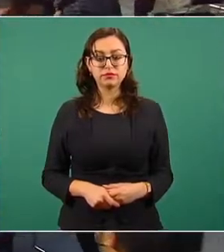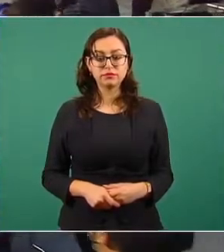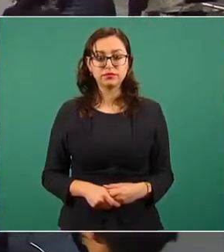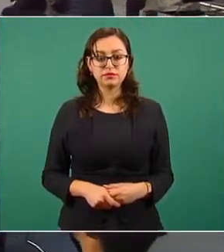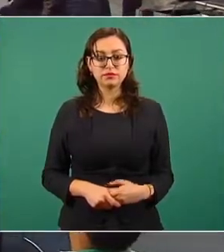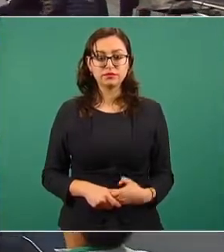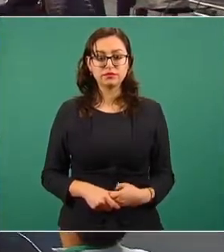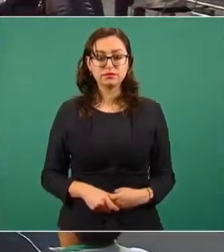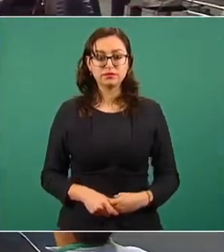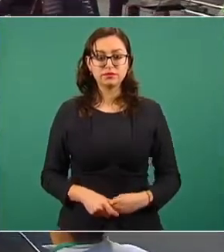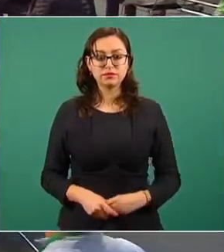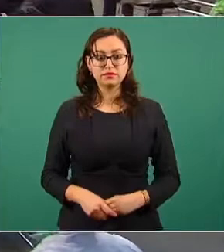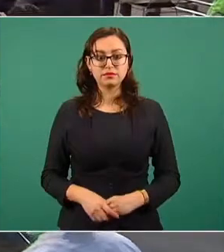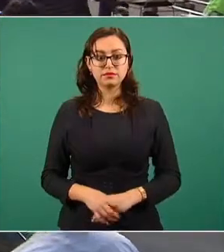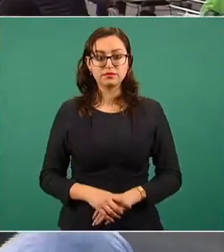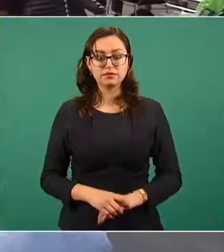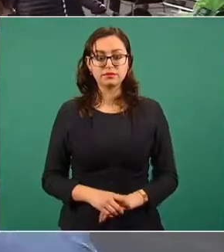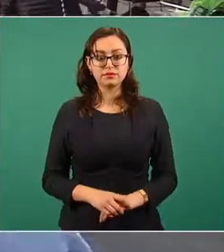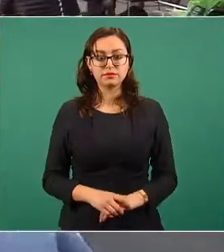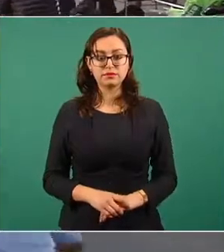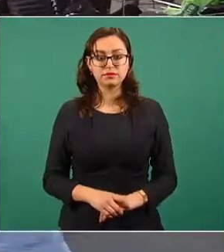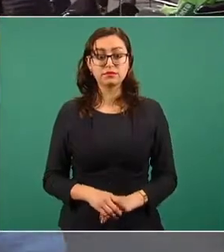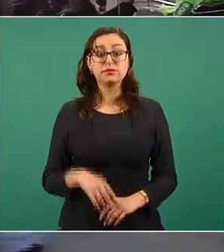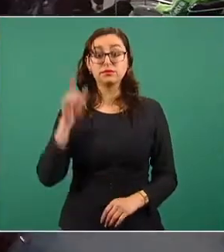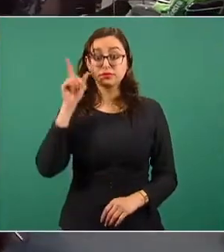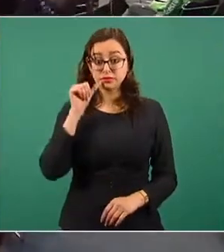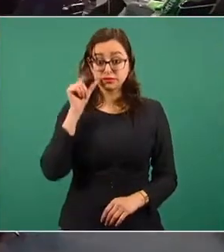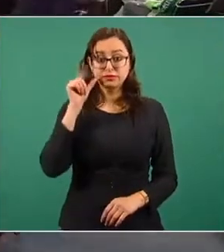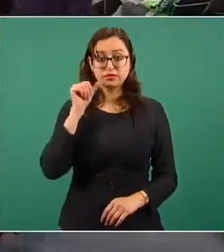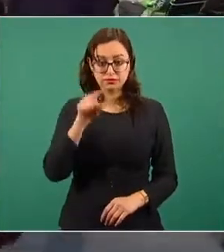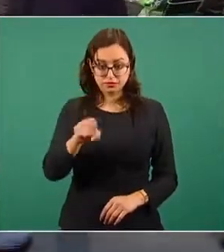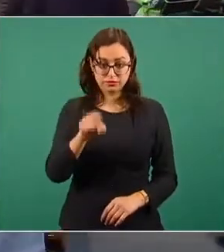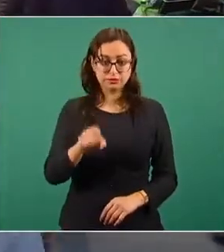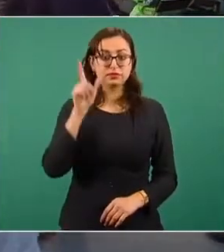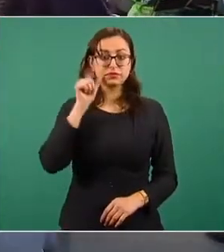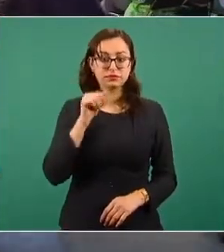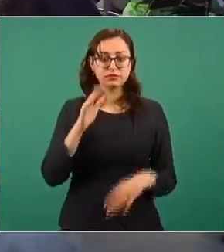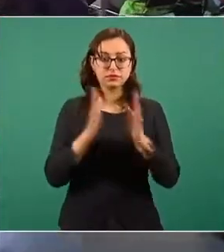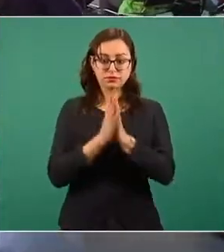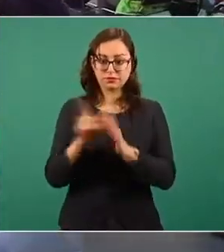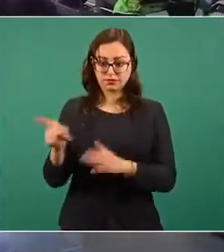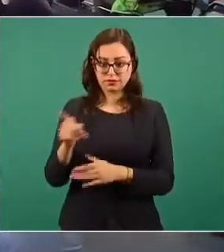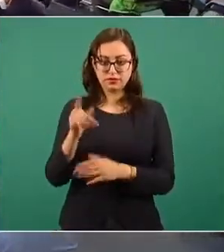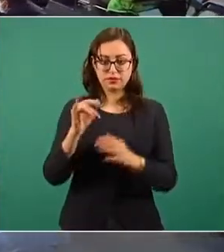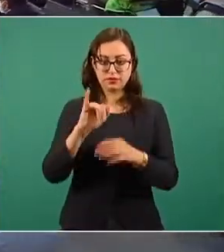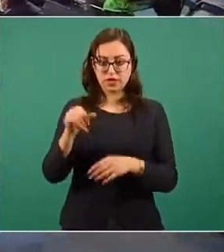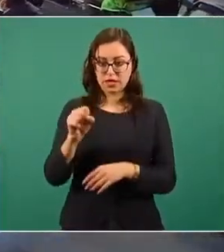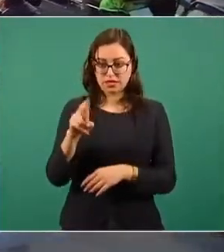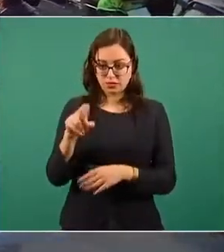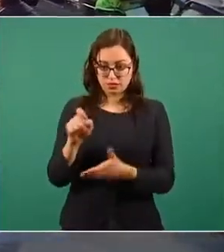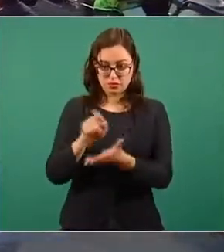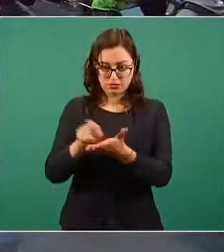sí mañana la haces Jesús Tomás en cuenta la periodista gracias